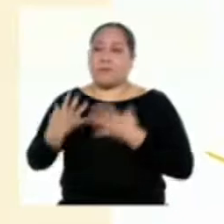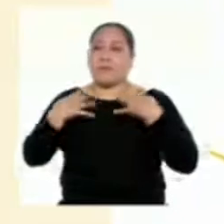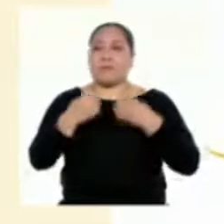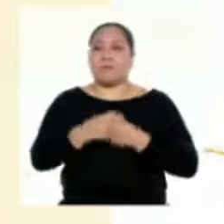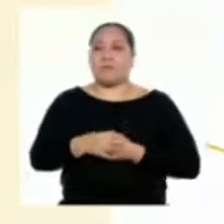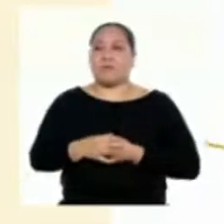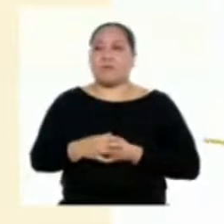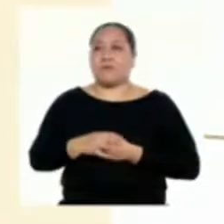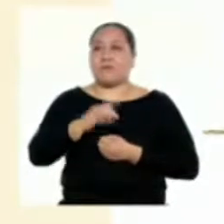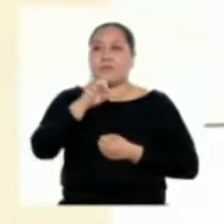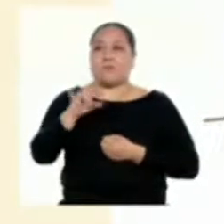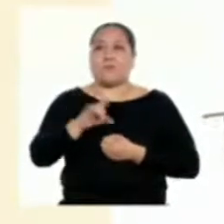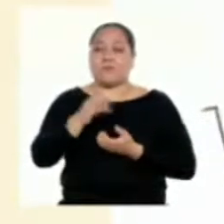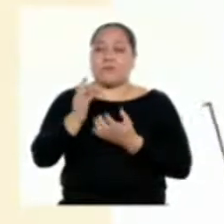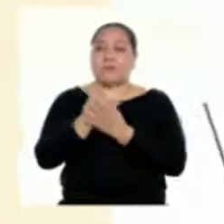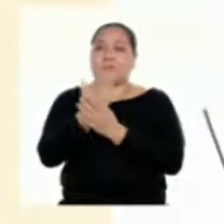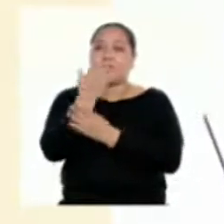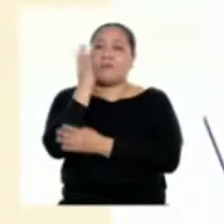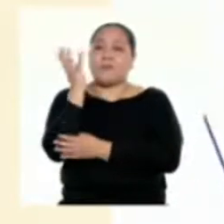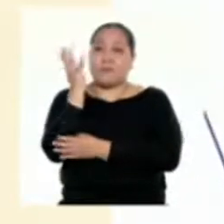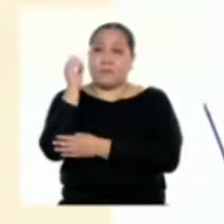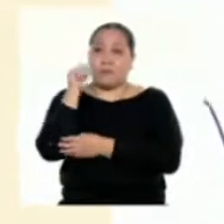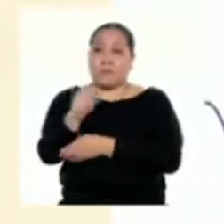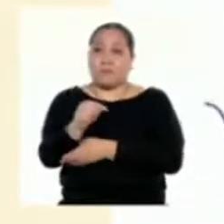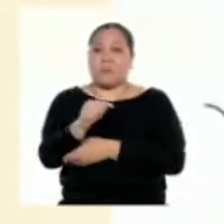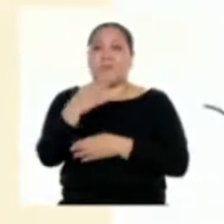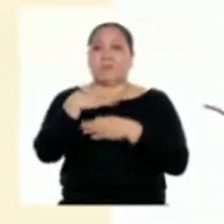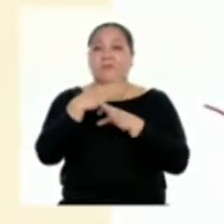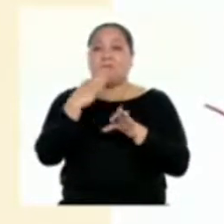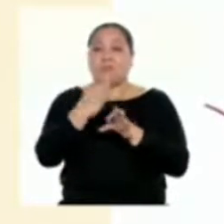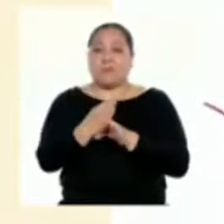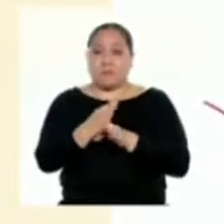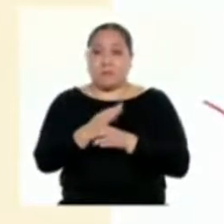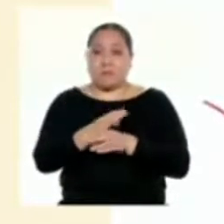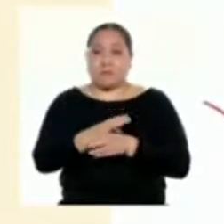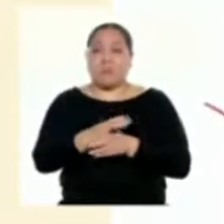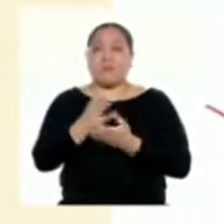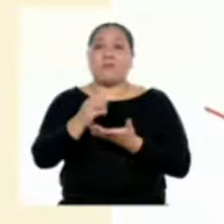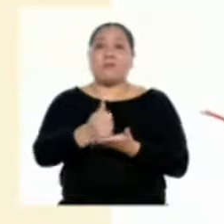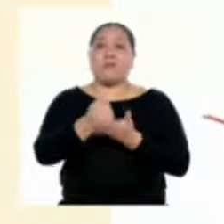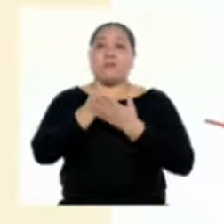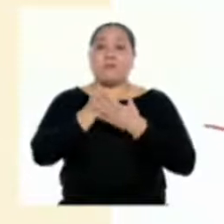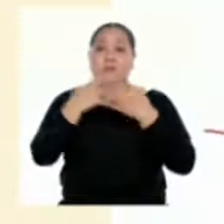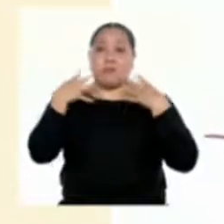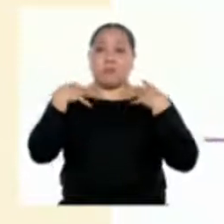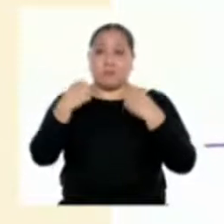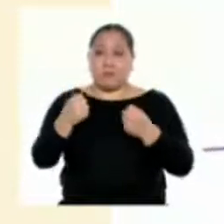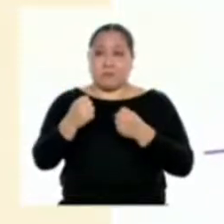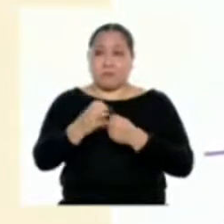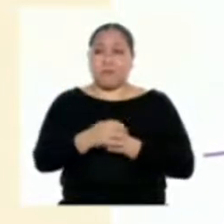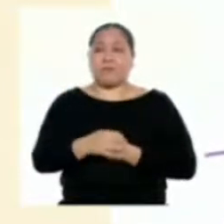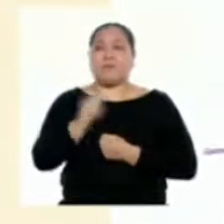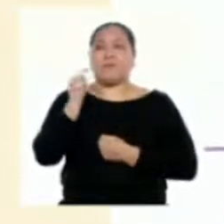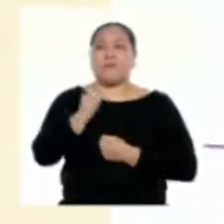uso de plantas medicinales es el medio de tratamiento más común en la medicina tradicional y la medicina complementaria en todo el mundo